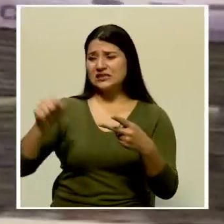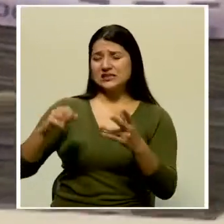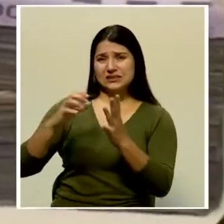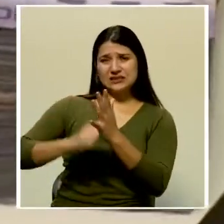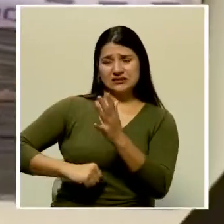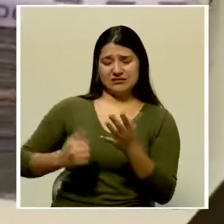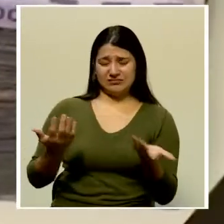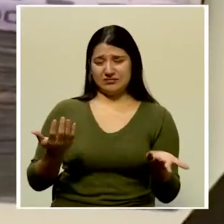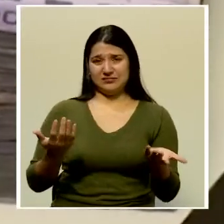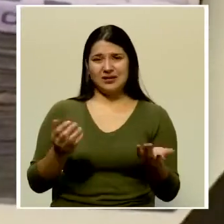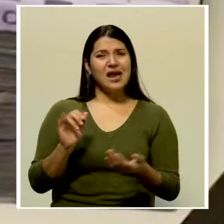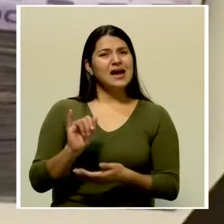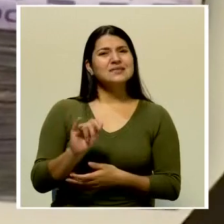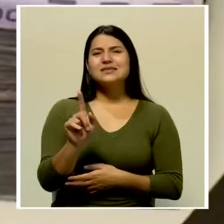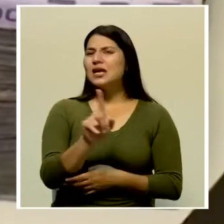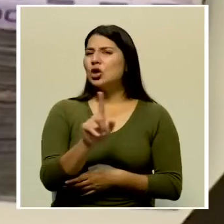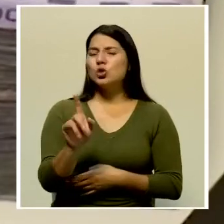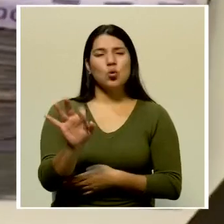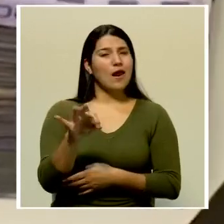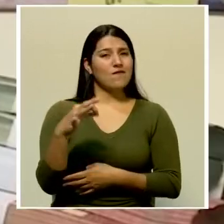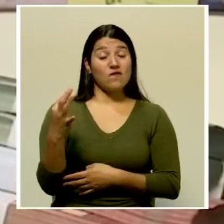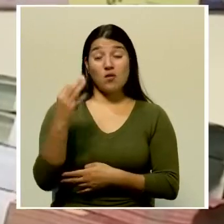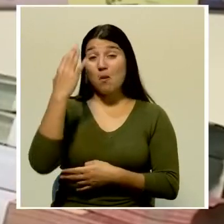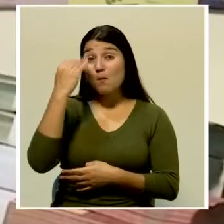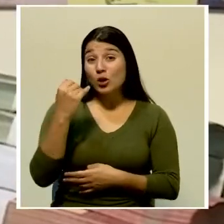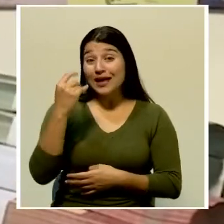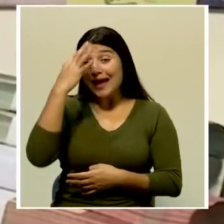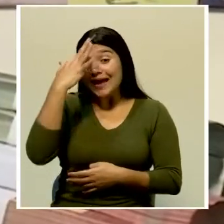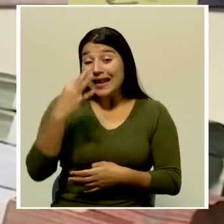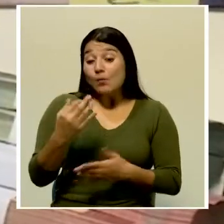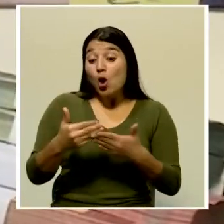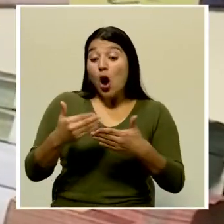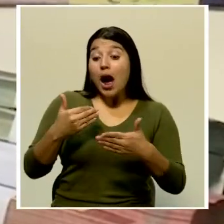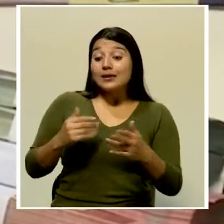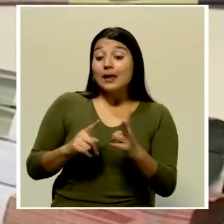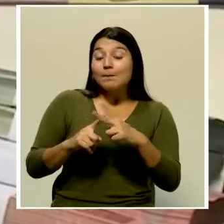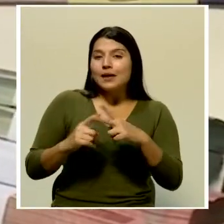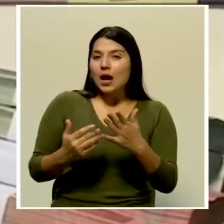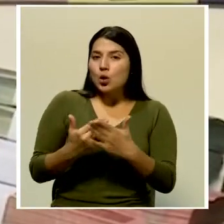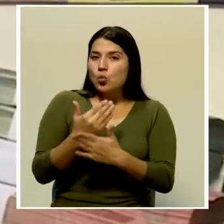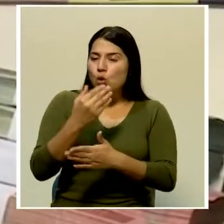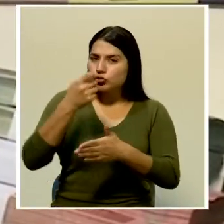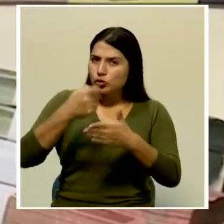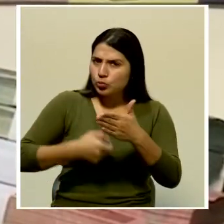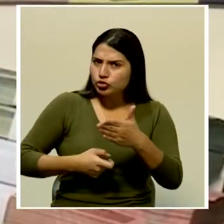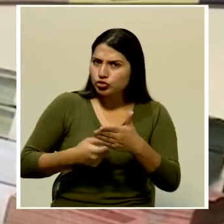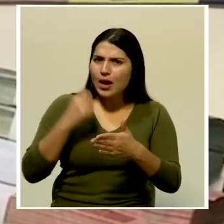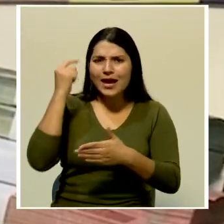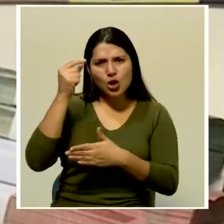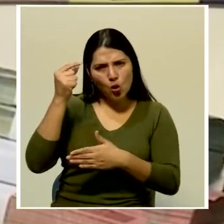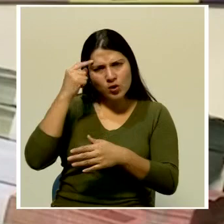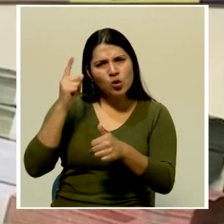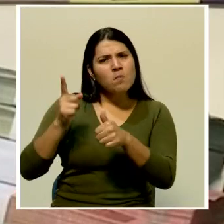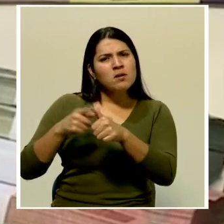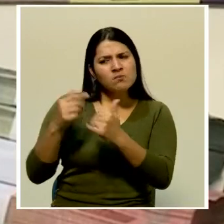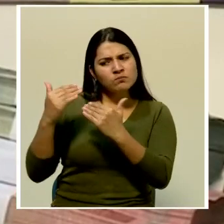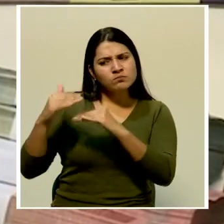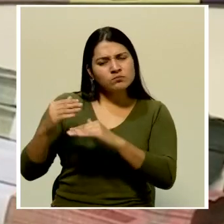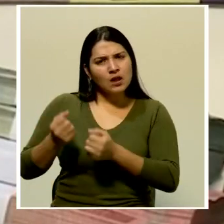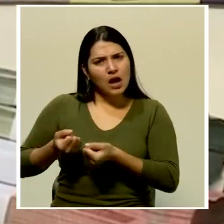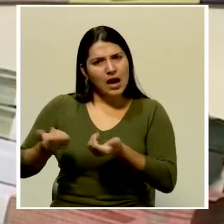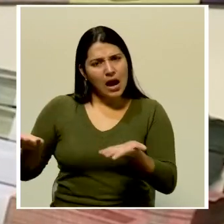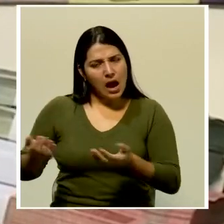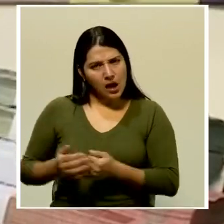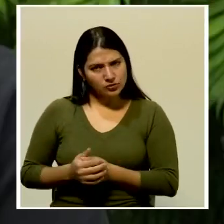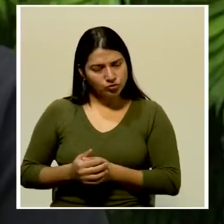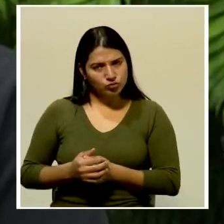esa no es la forma porque creemos que antes de poner nuevos impuestos el gobierno tiene que tener un verdadero recorte de gasto. Ya se ha indicado, entiendo